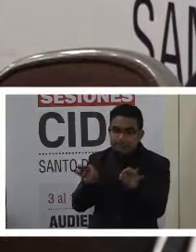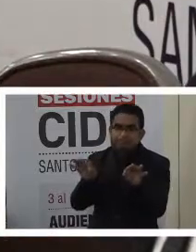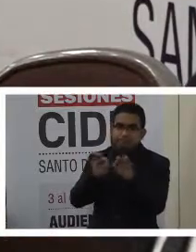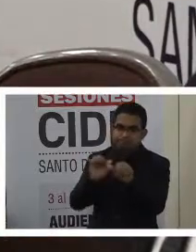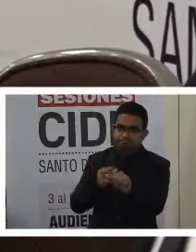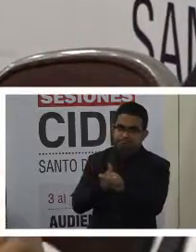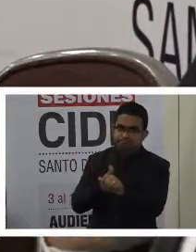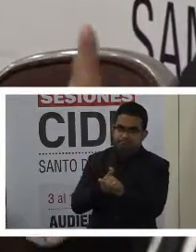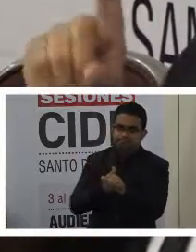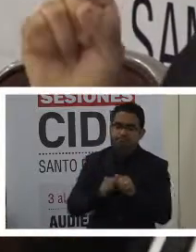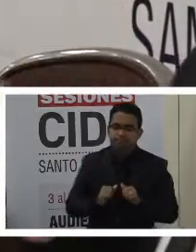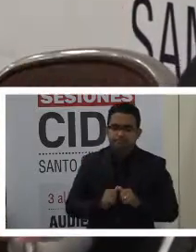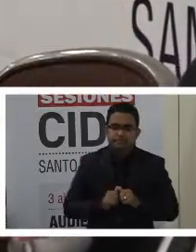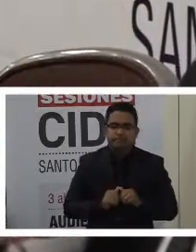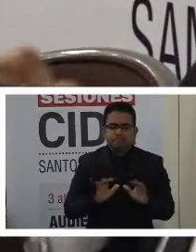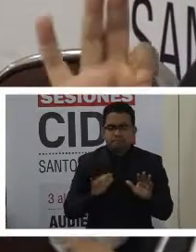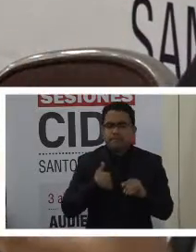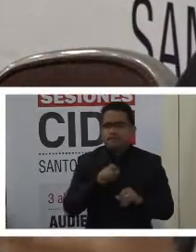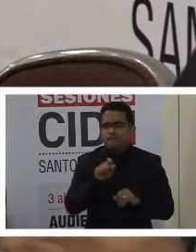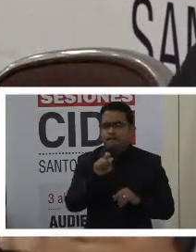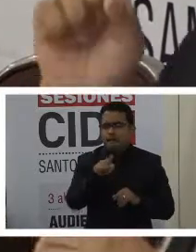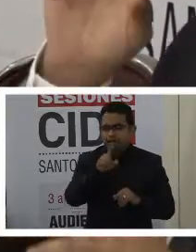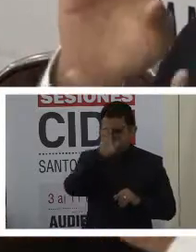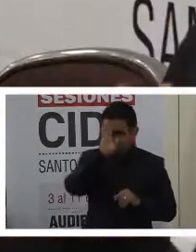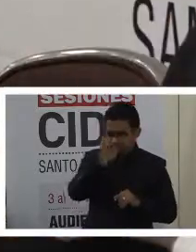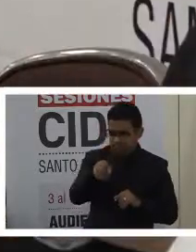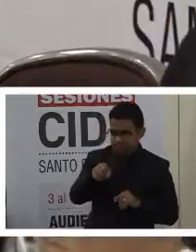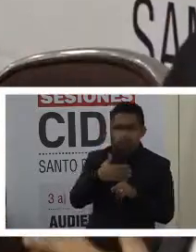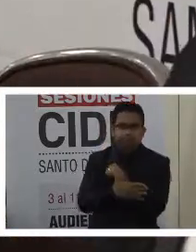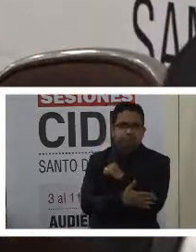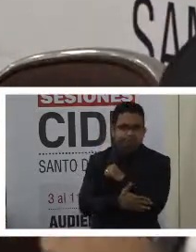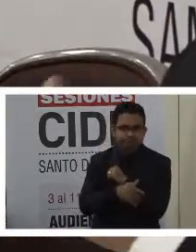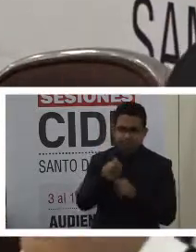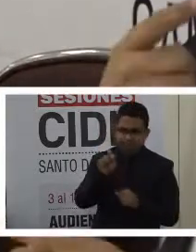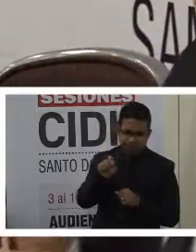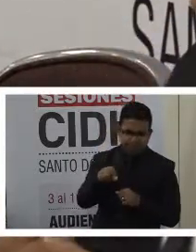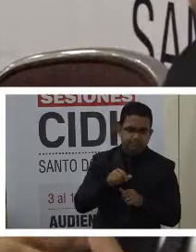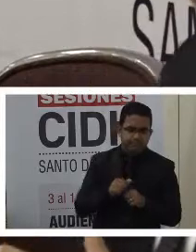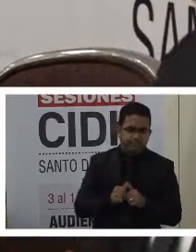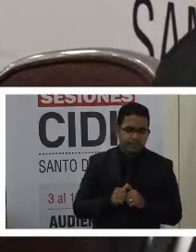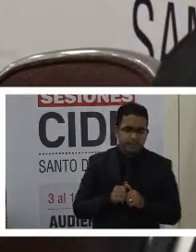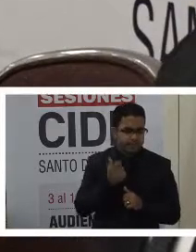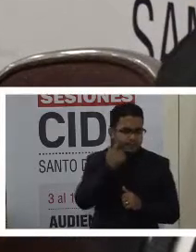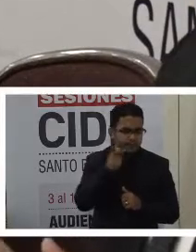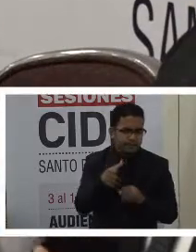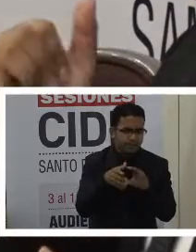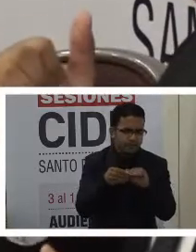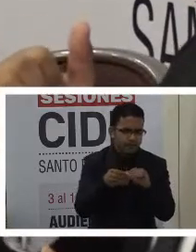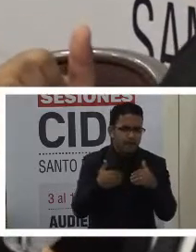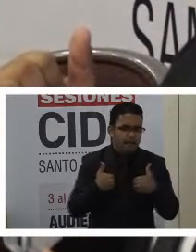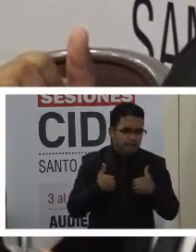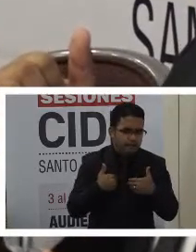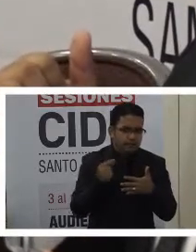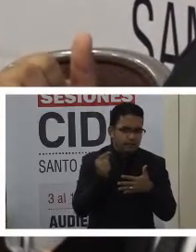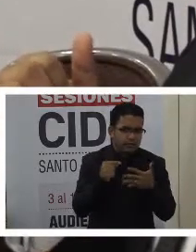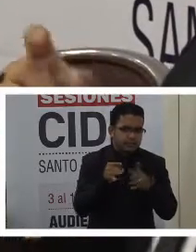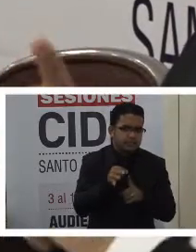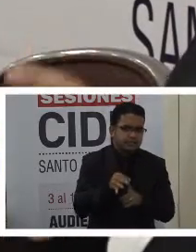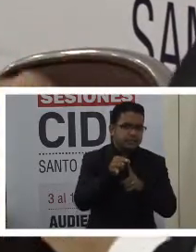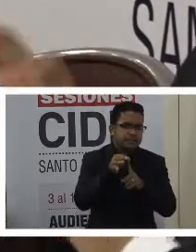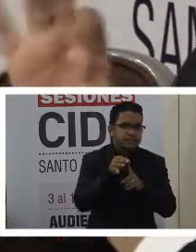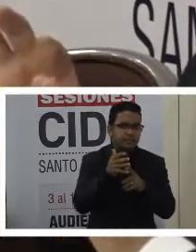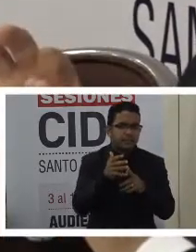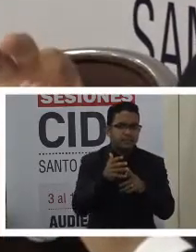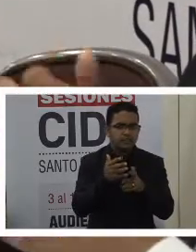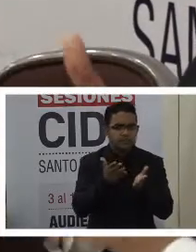Tengo una pregunta puntual al Estado. Usted mencionó que existían disposiciones especiales en materia del